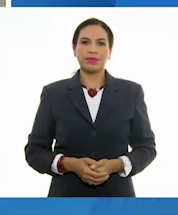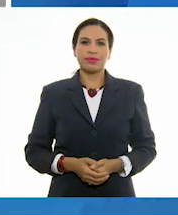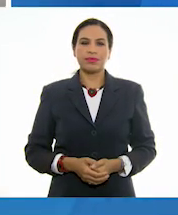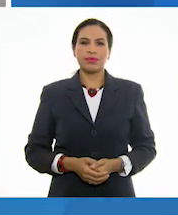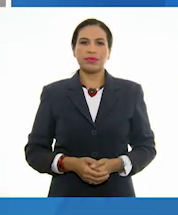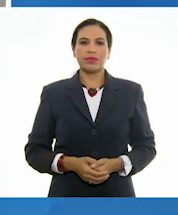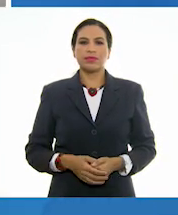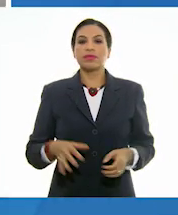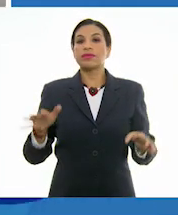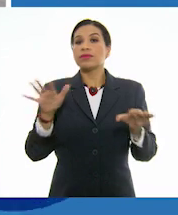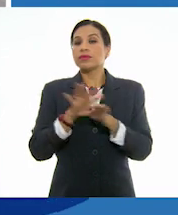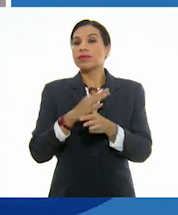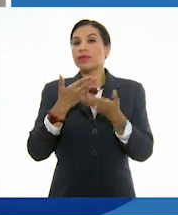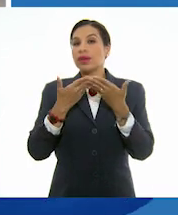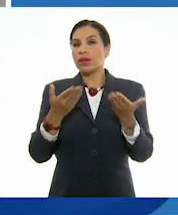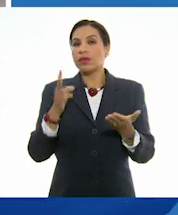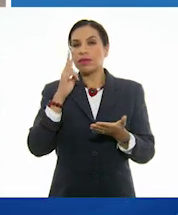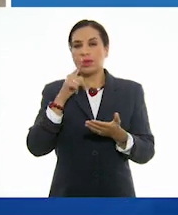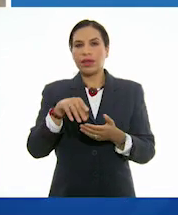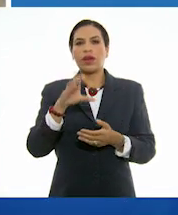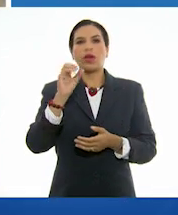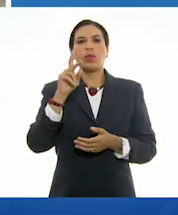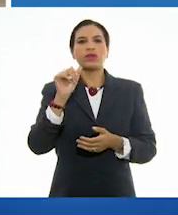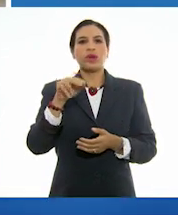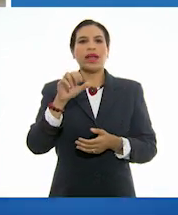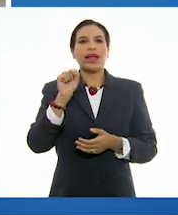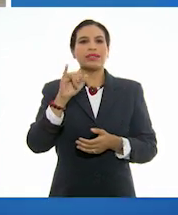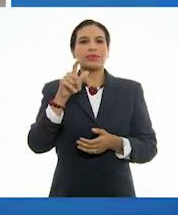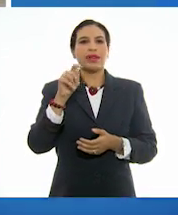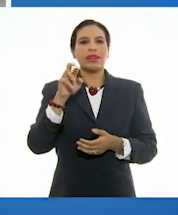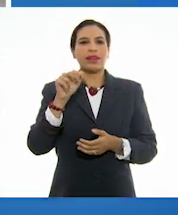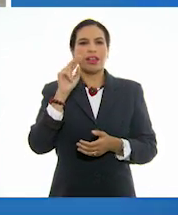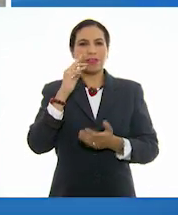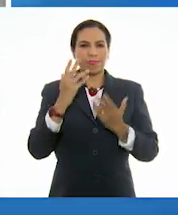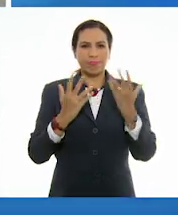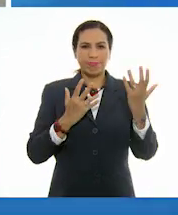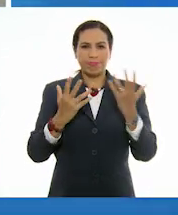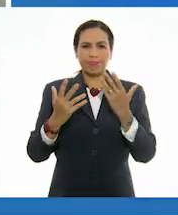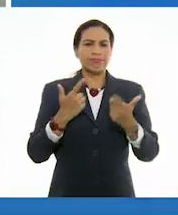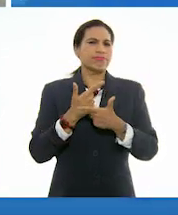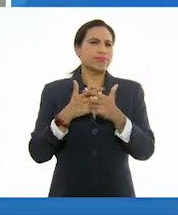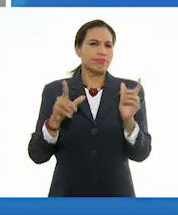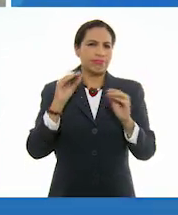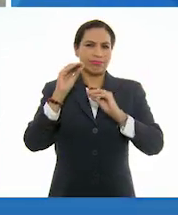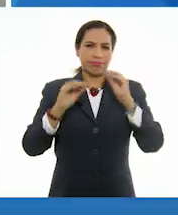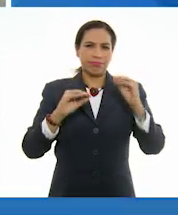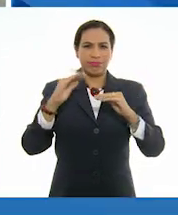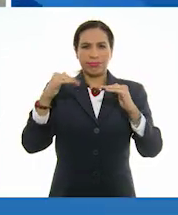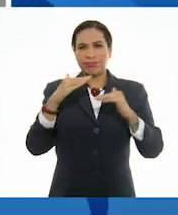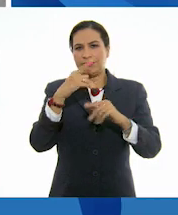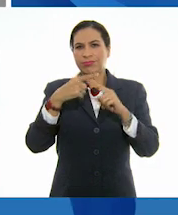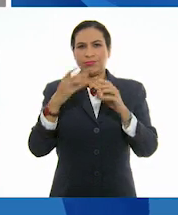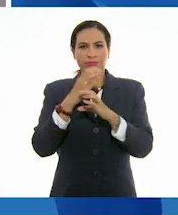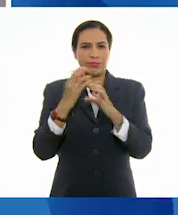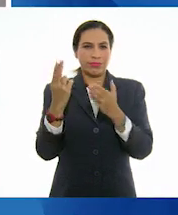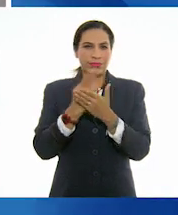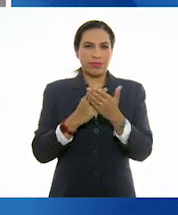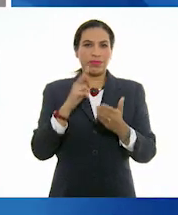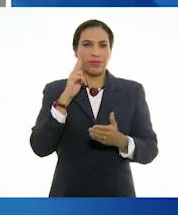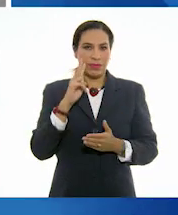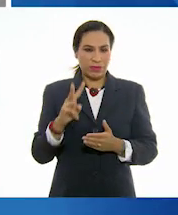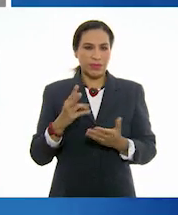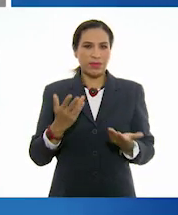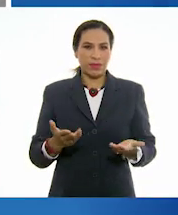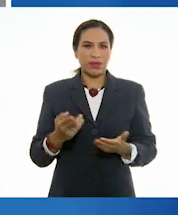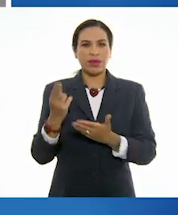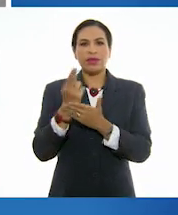En cambio, en la composición asimétrica podemos distinguir la distribución libre e irregular de los elementos. En este caso,